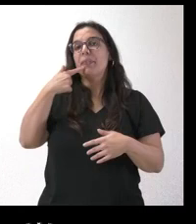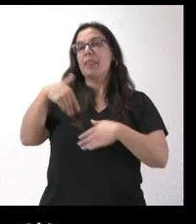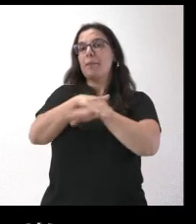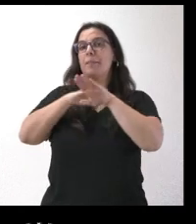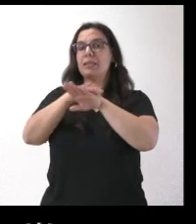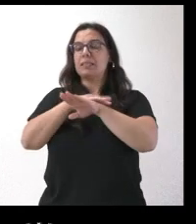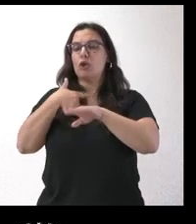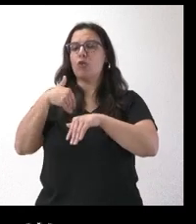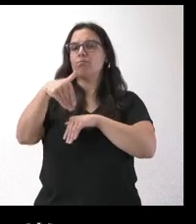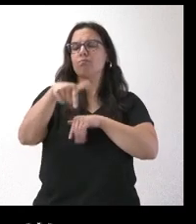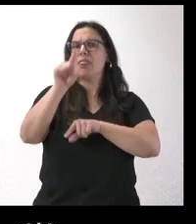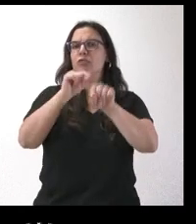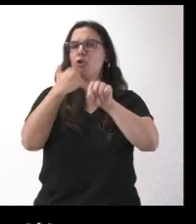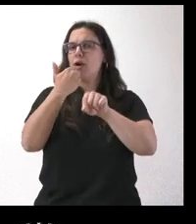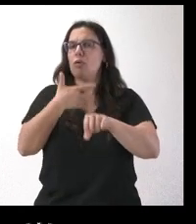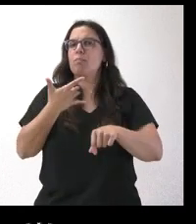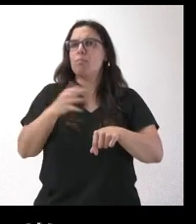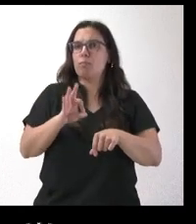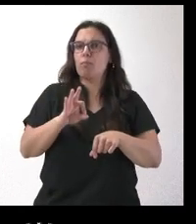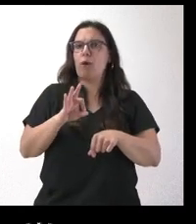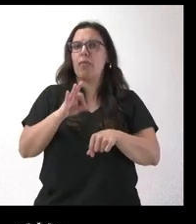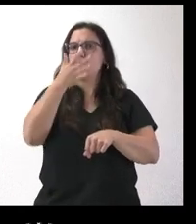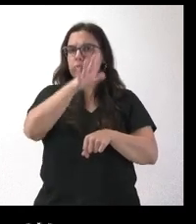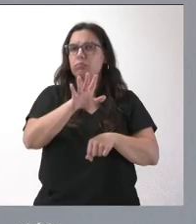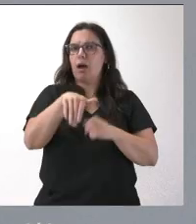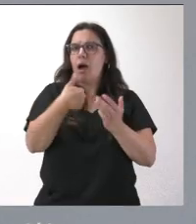algún tipo de medida, sin descartar que sean medidas jurídicas. Gracias.